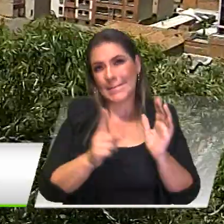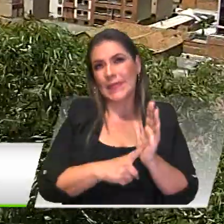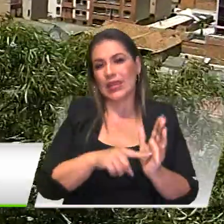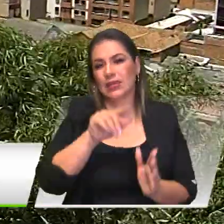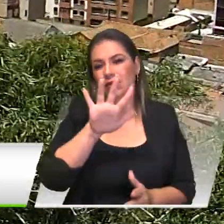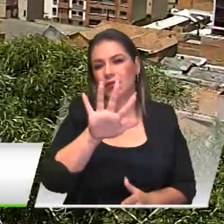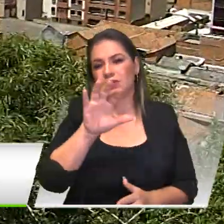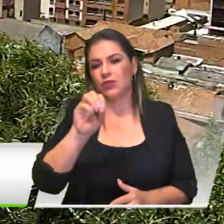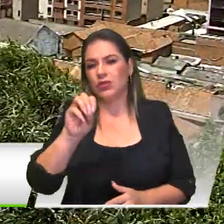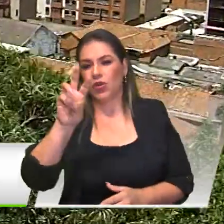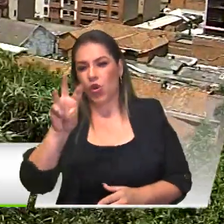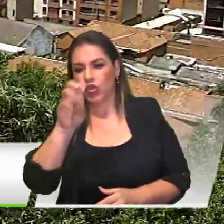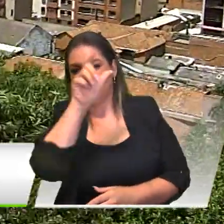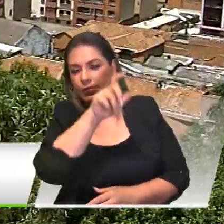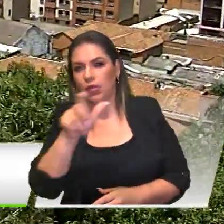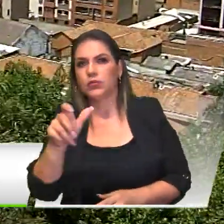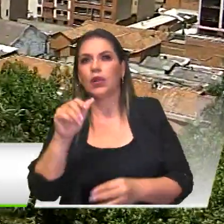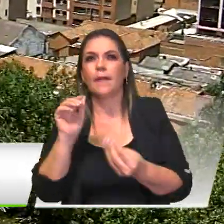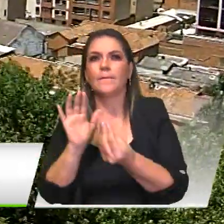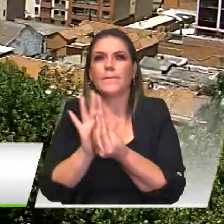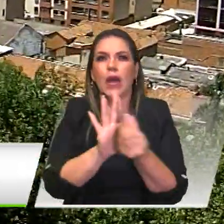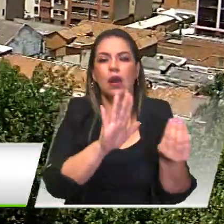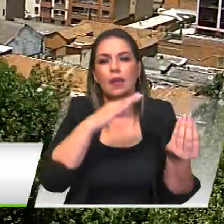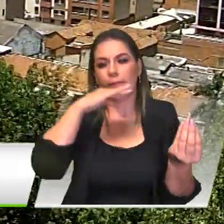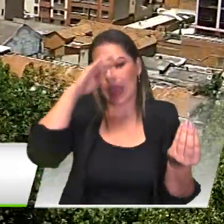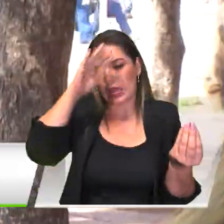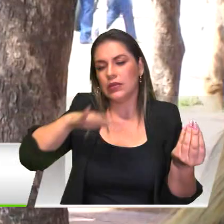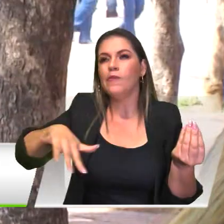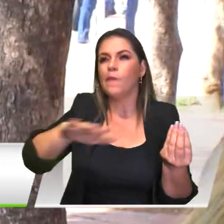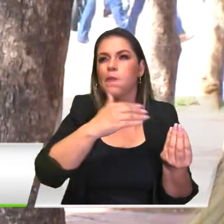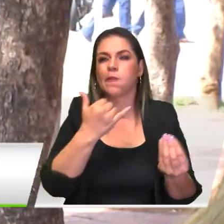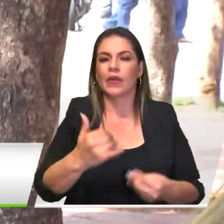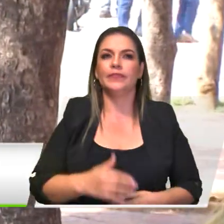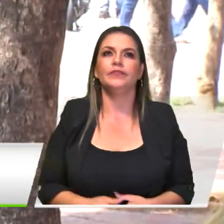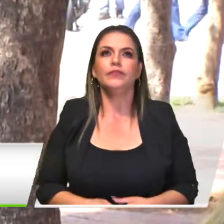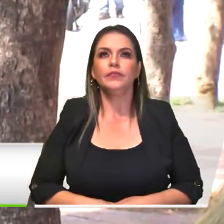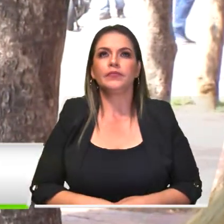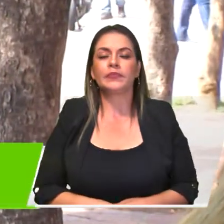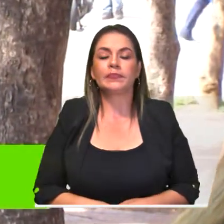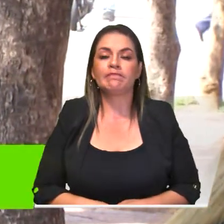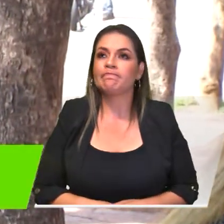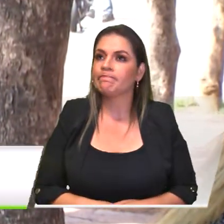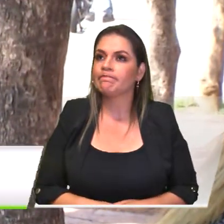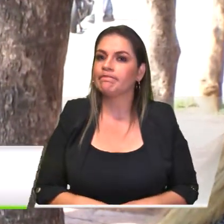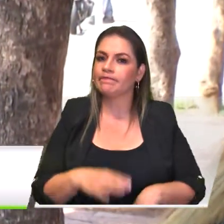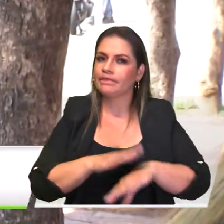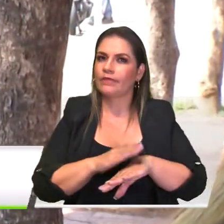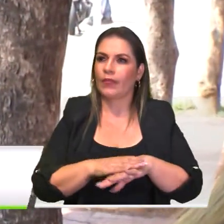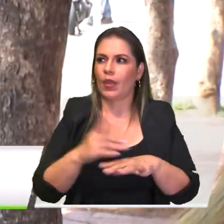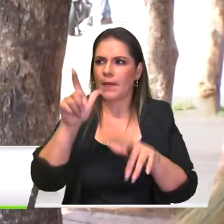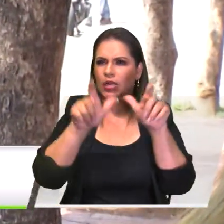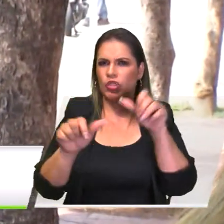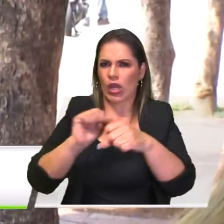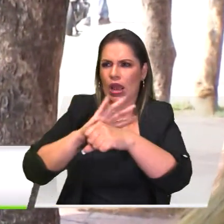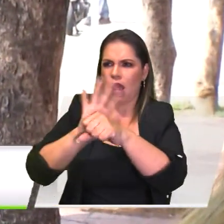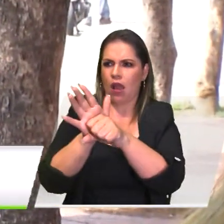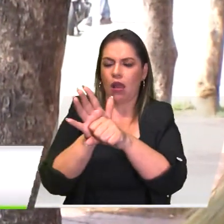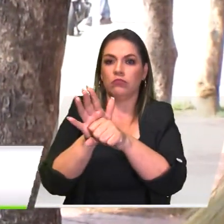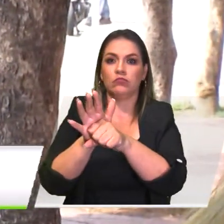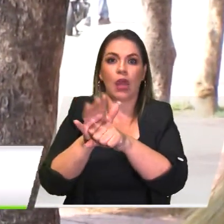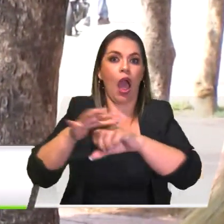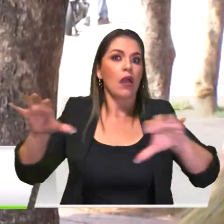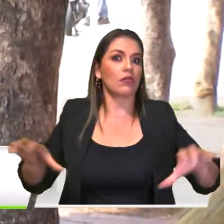personas fueron víctimas de desplazamiento intraurbano. Demuestra que los actores armados no estuvieron en pandemia, estuvieron